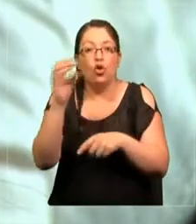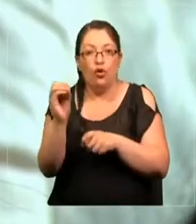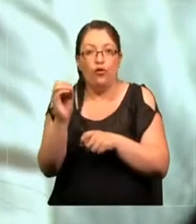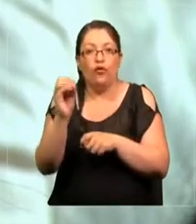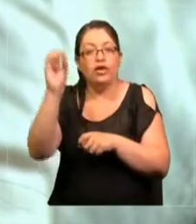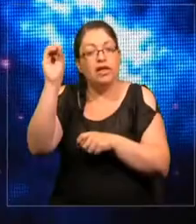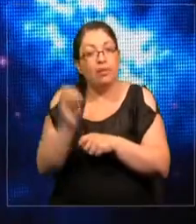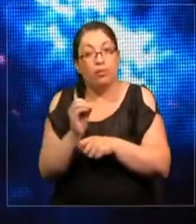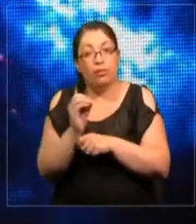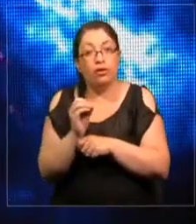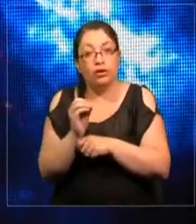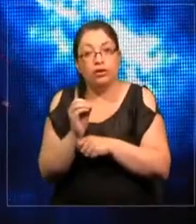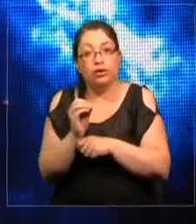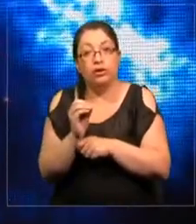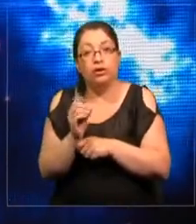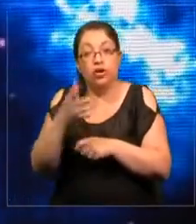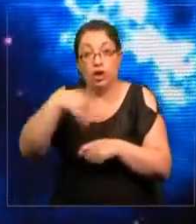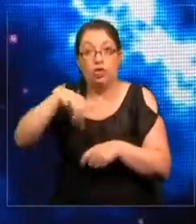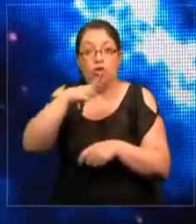agua desalicinada para uso doméstico.